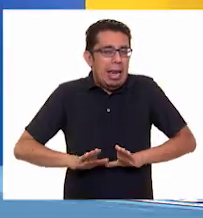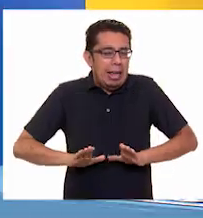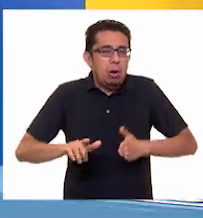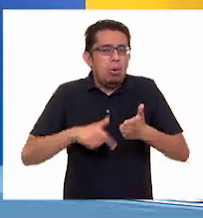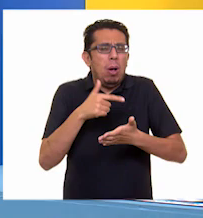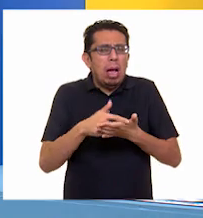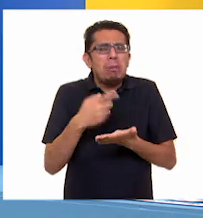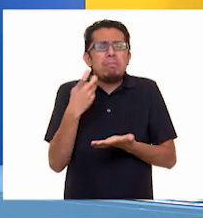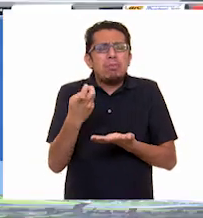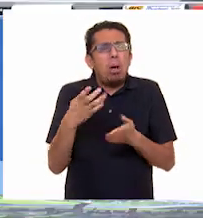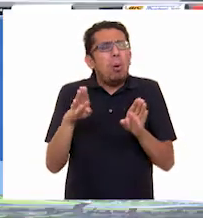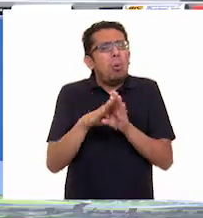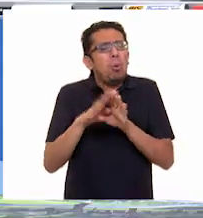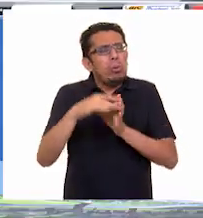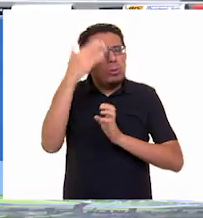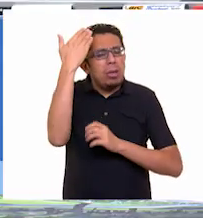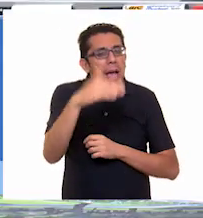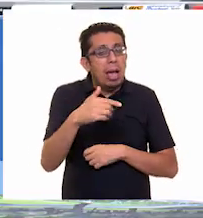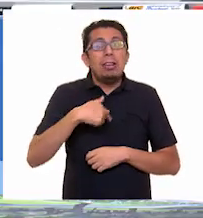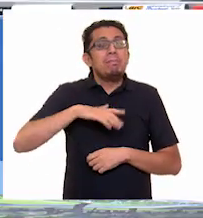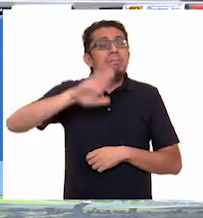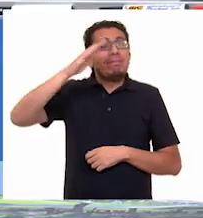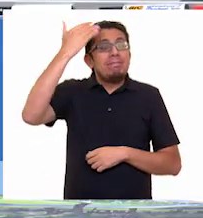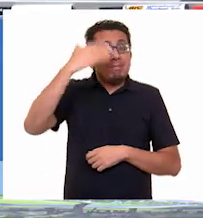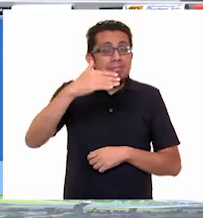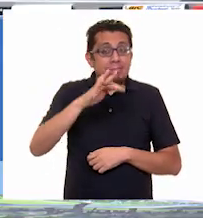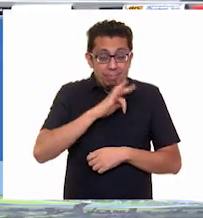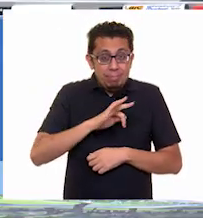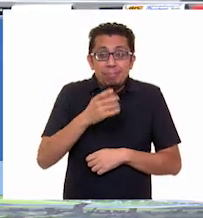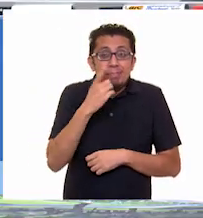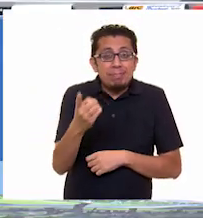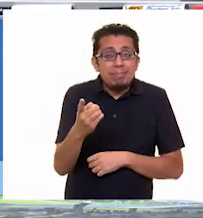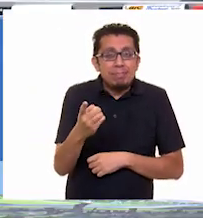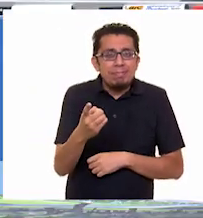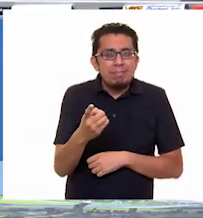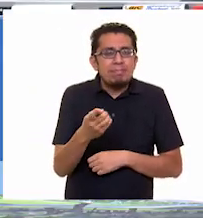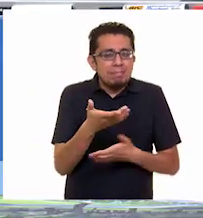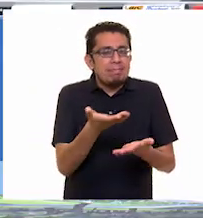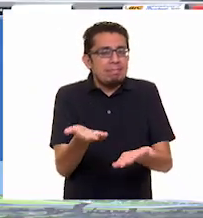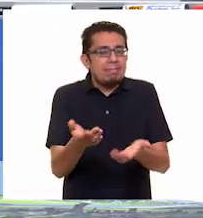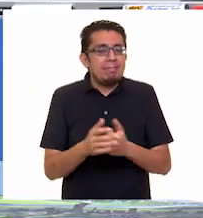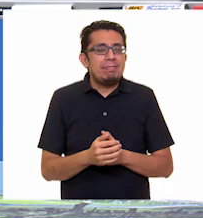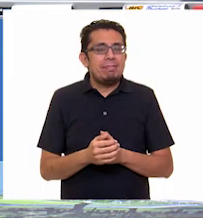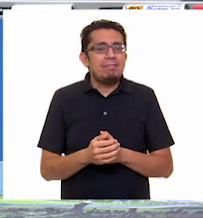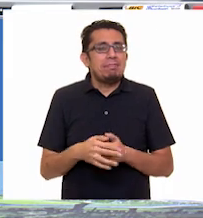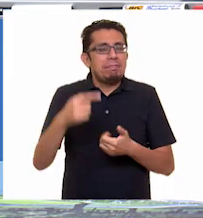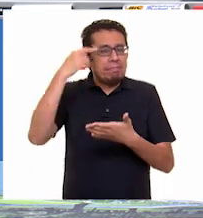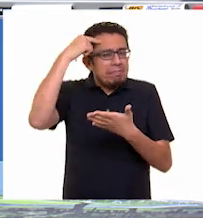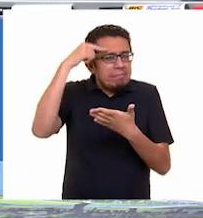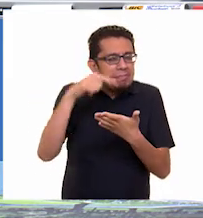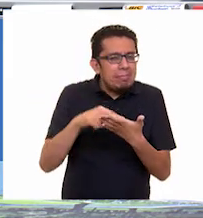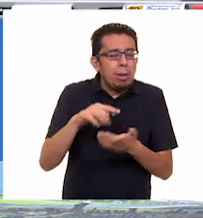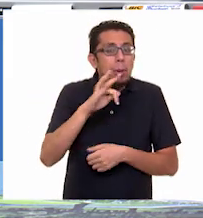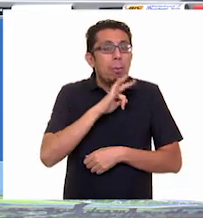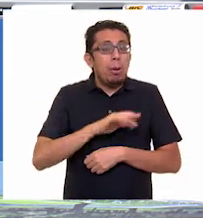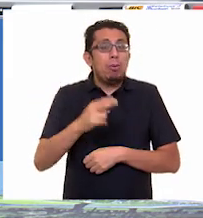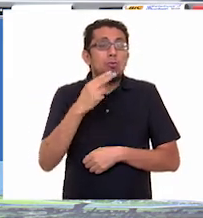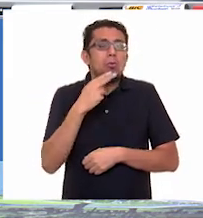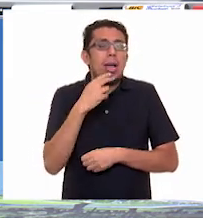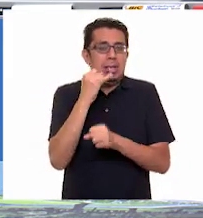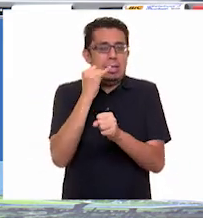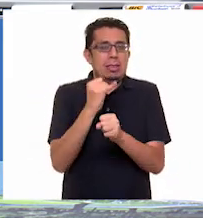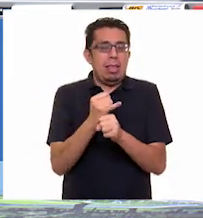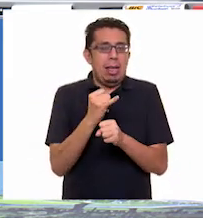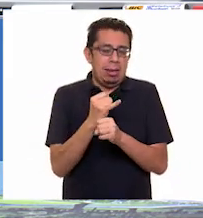saber eso, maestra? Ah, yo sé, yo sé, yo sé. ¿Le puedo decir? Sí, claro. Adelante, Ale. Yo creo que podemos apoyarnos en internet,